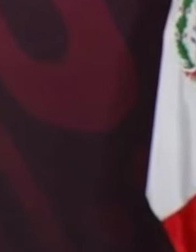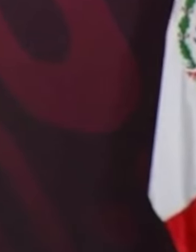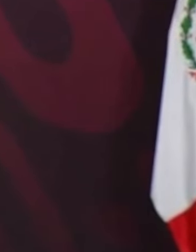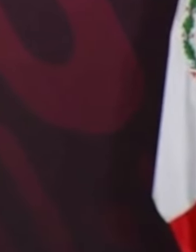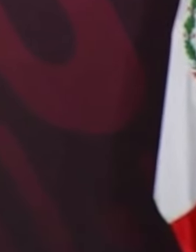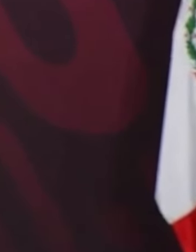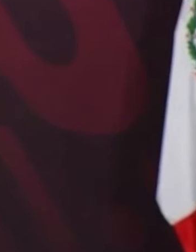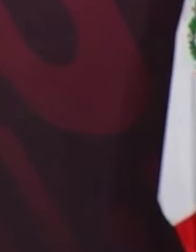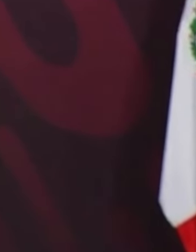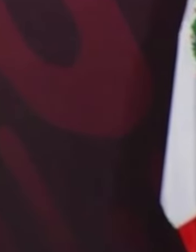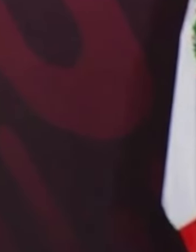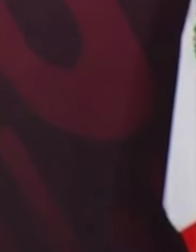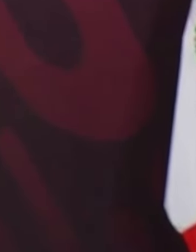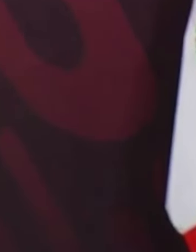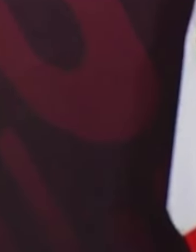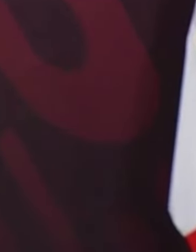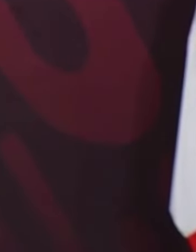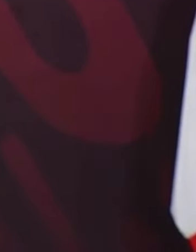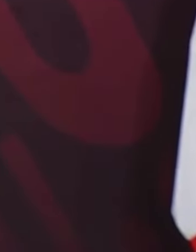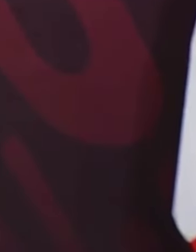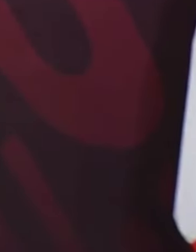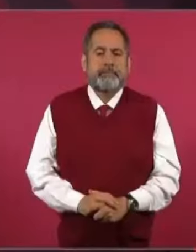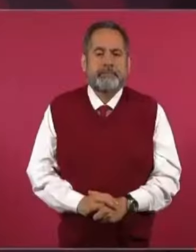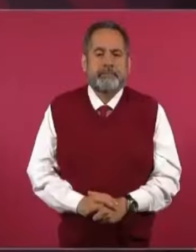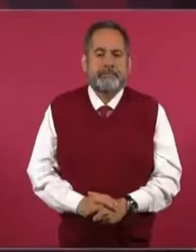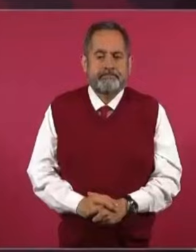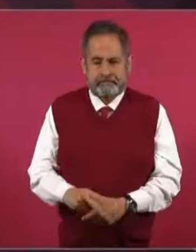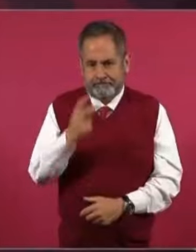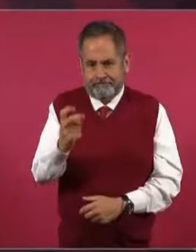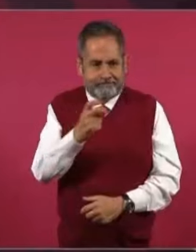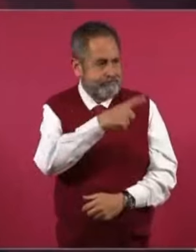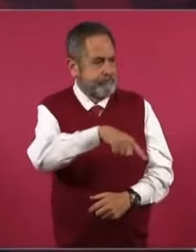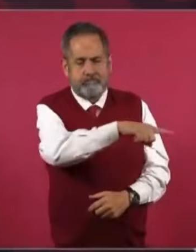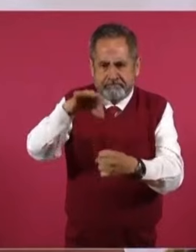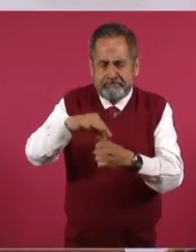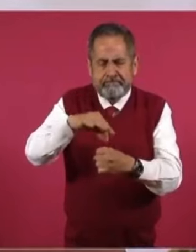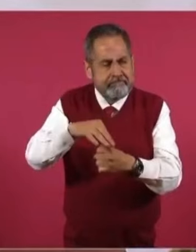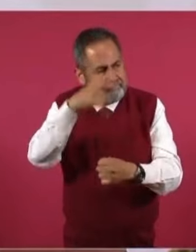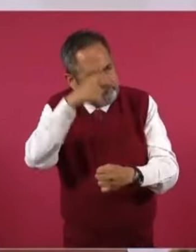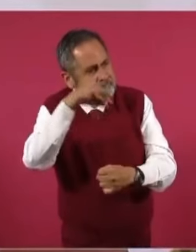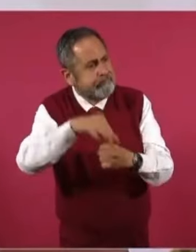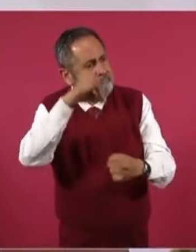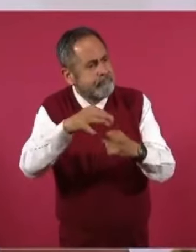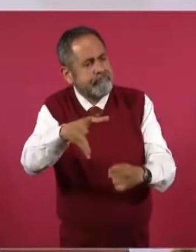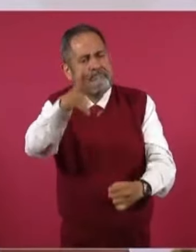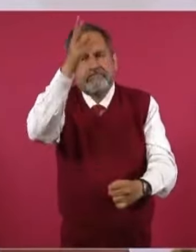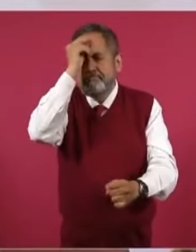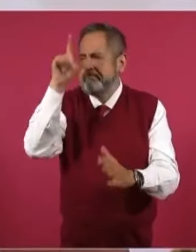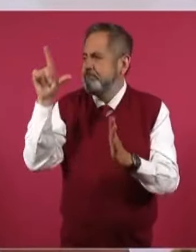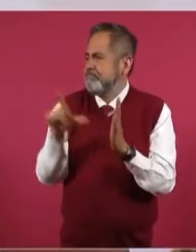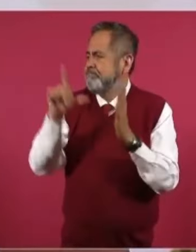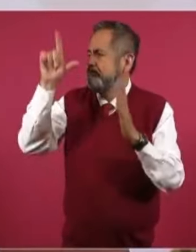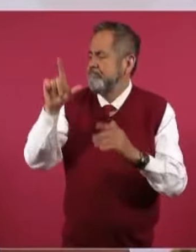lo que no quieren aceptar, pero